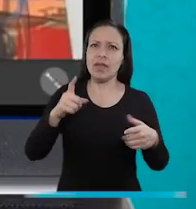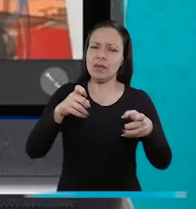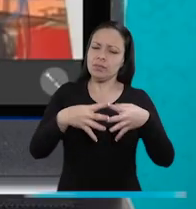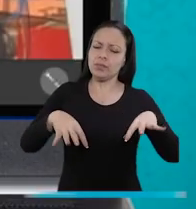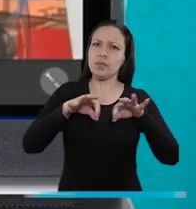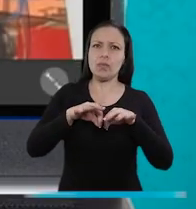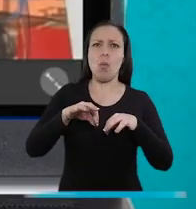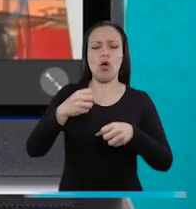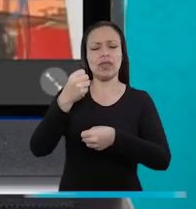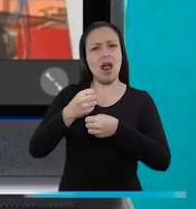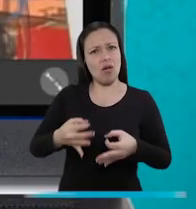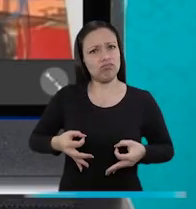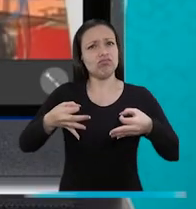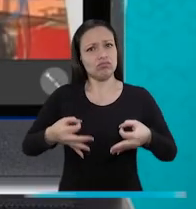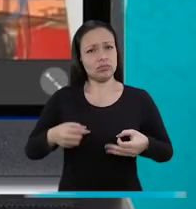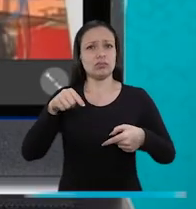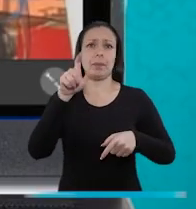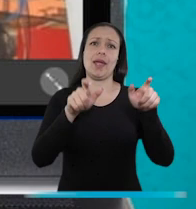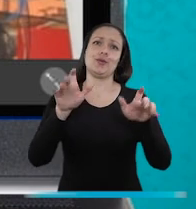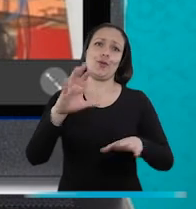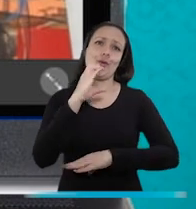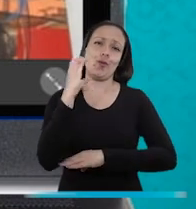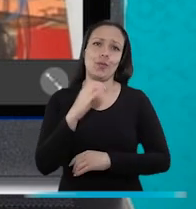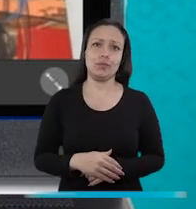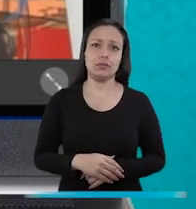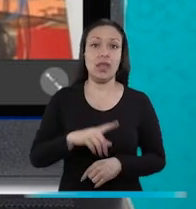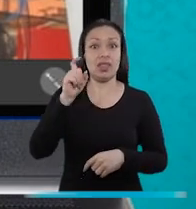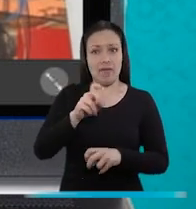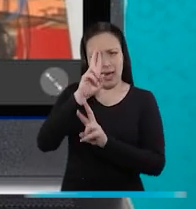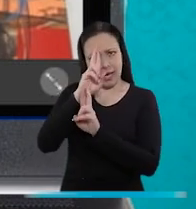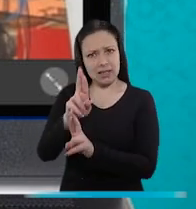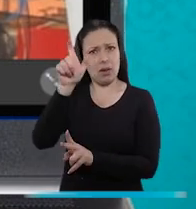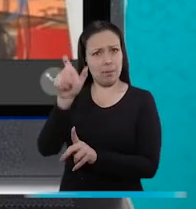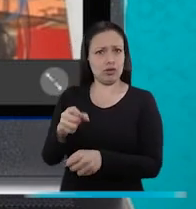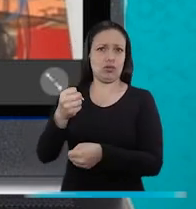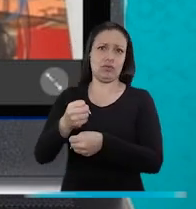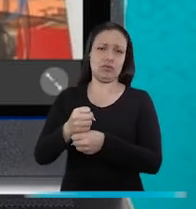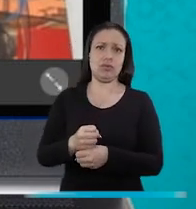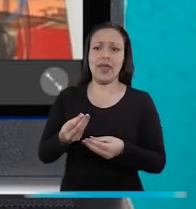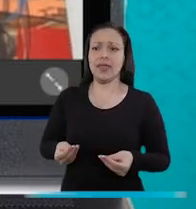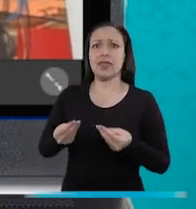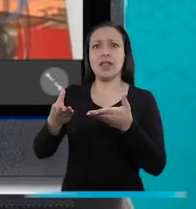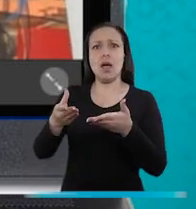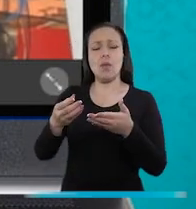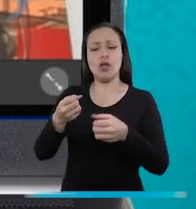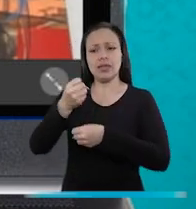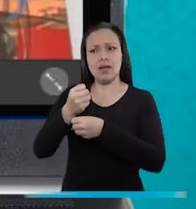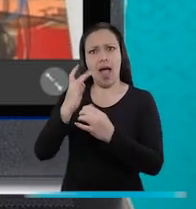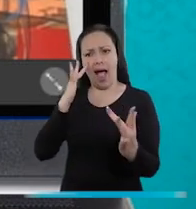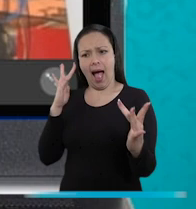principios del trabajo decente para todos los colombianos. Donde tengamos respeto por el trabajador, un trabajo